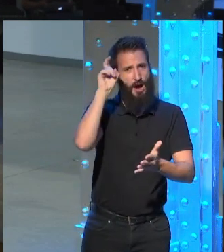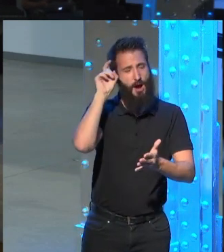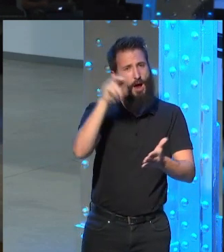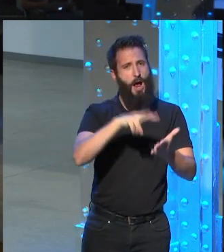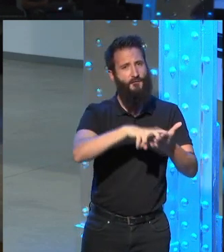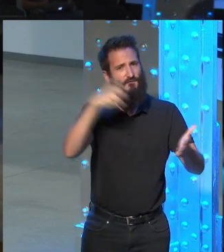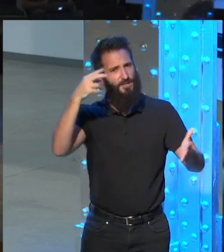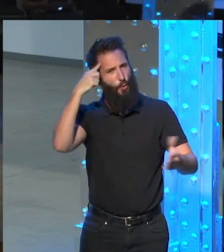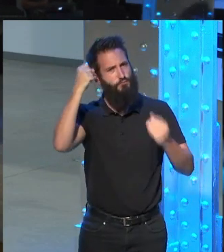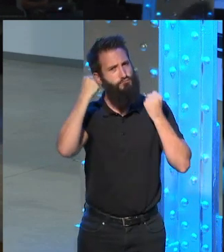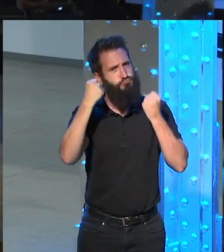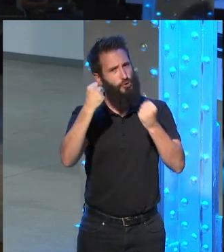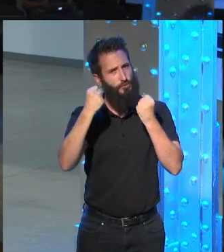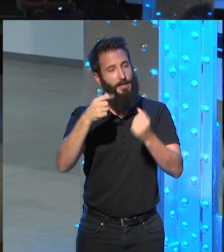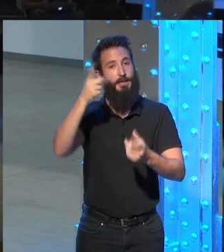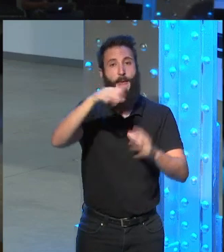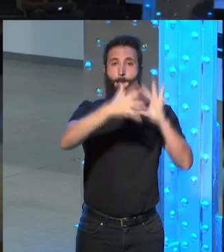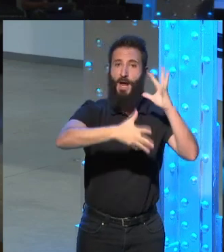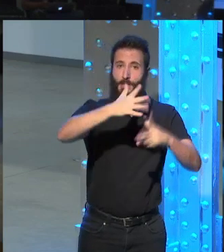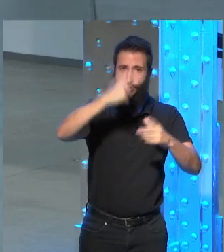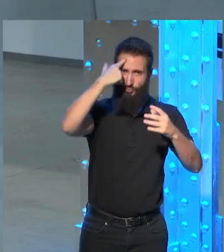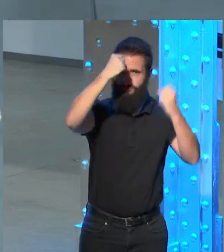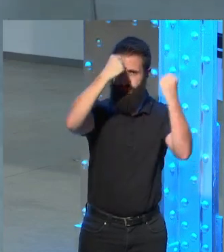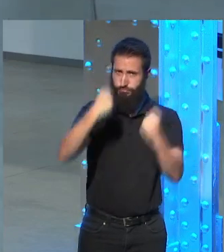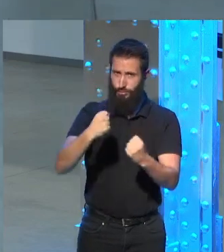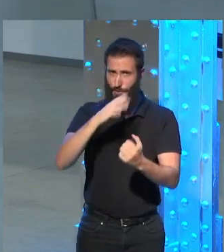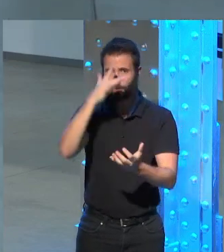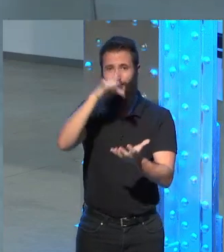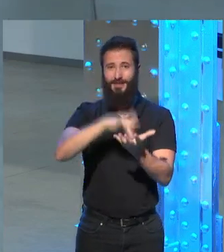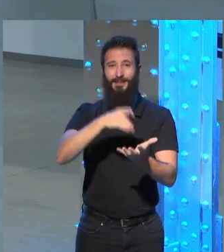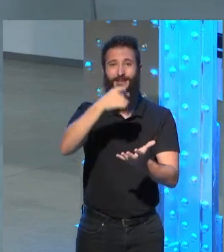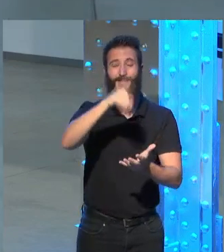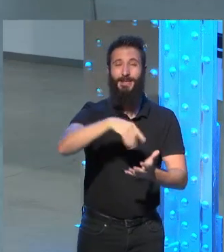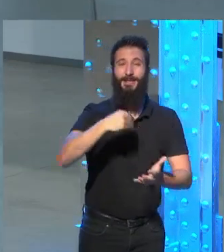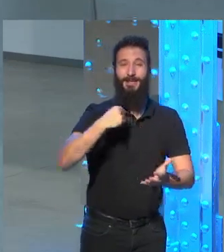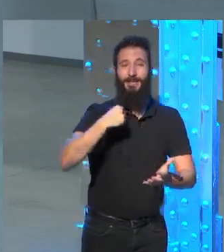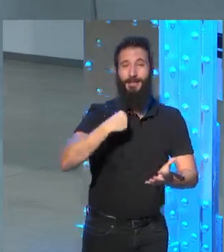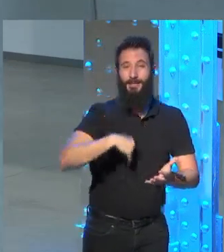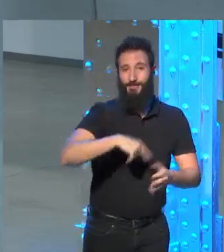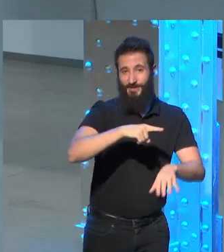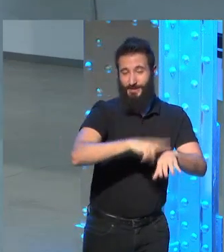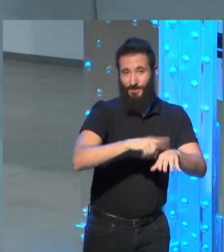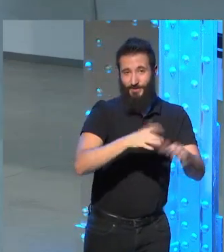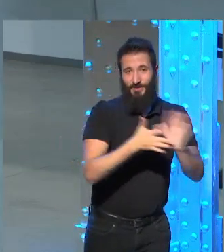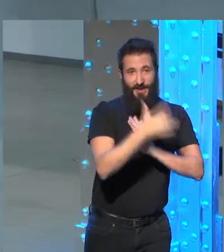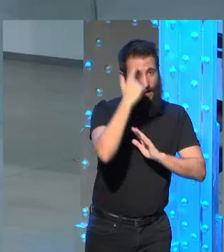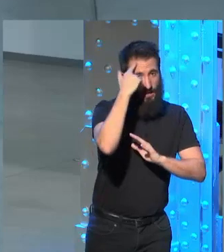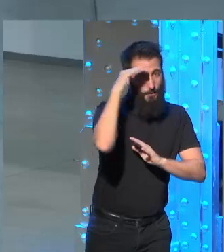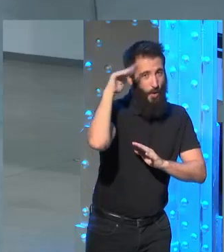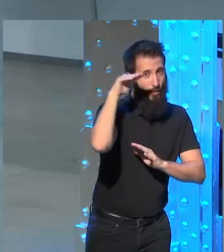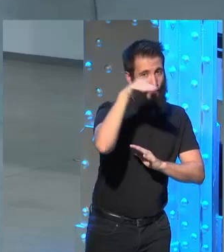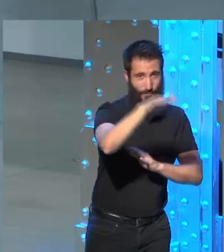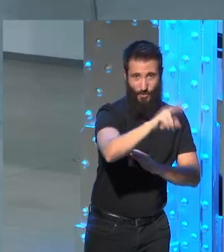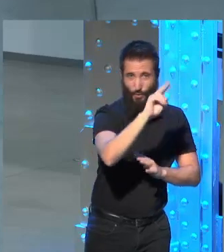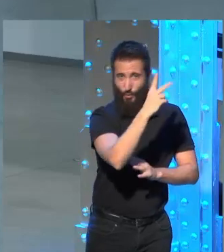matemático que al mismo tiempo tenía un problema de desdoblamiento mental y la película está